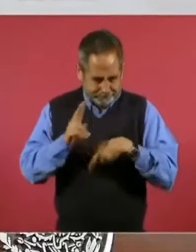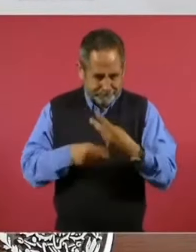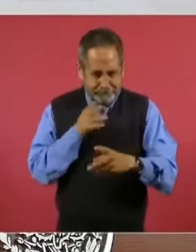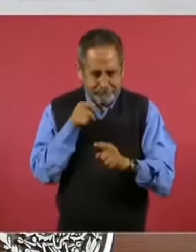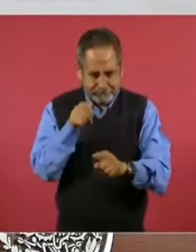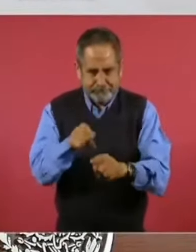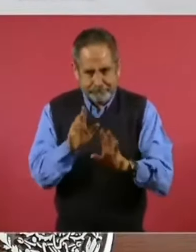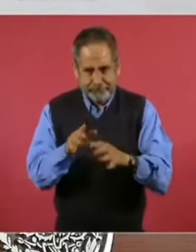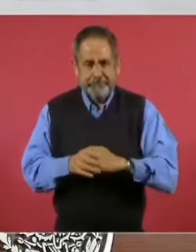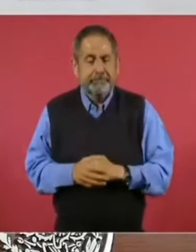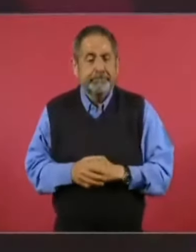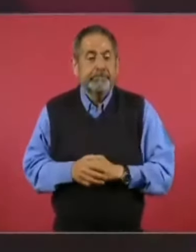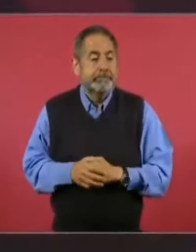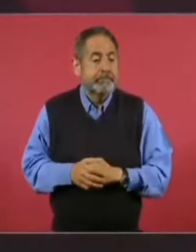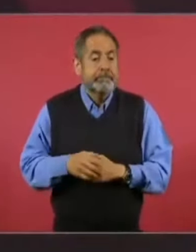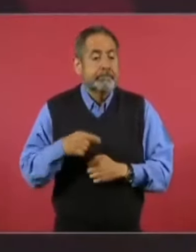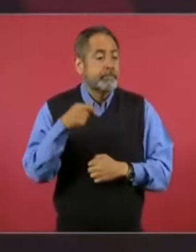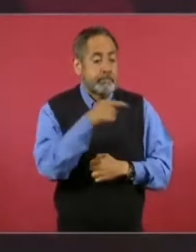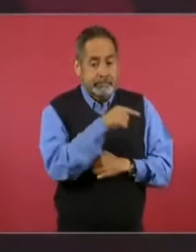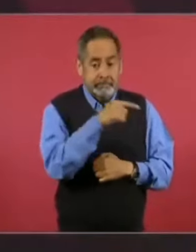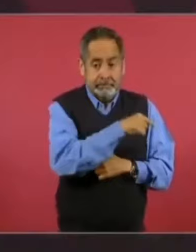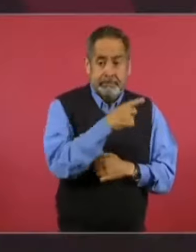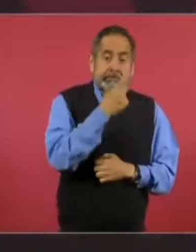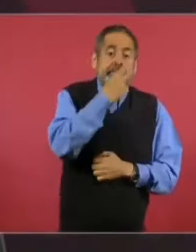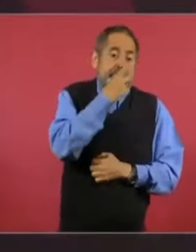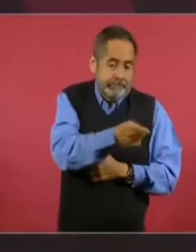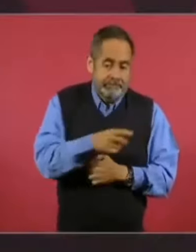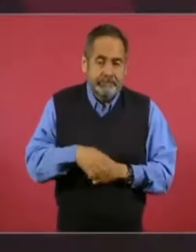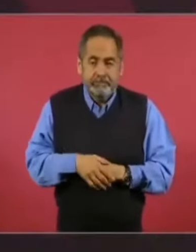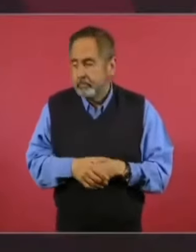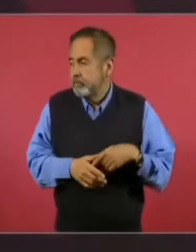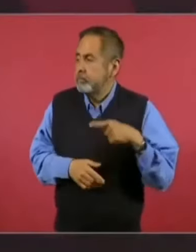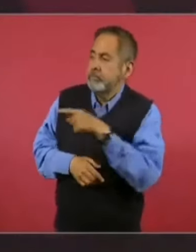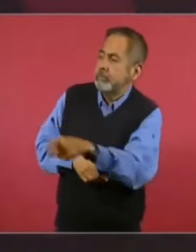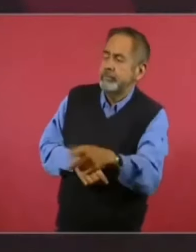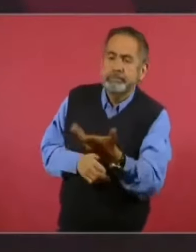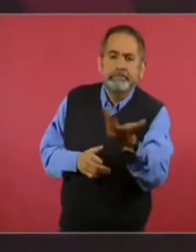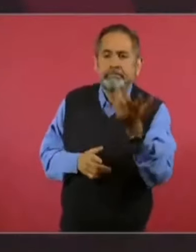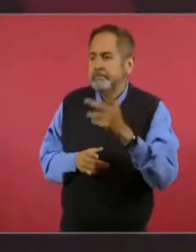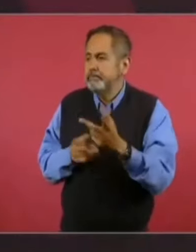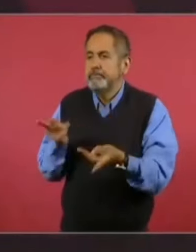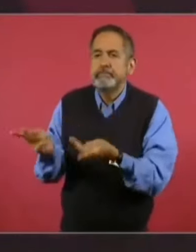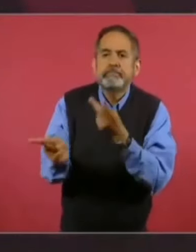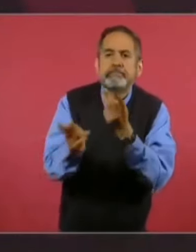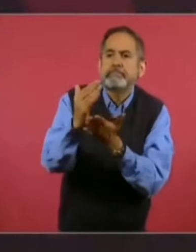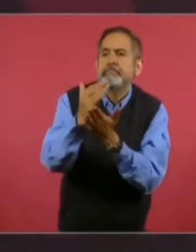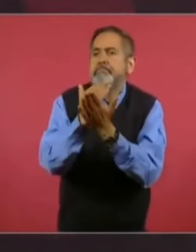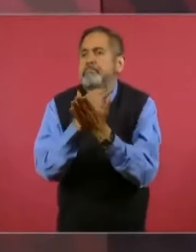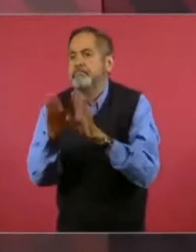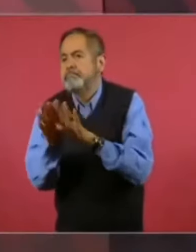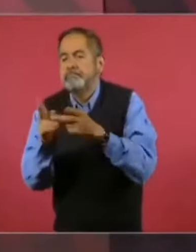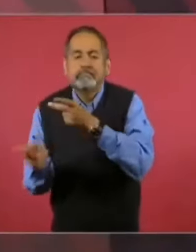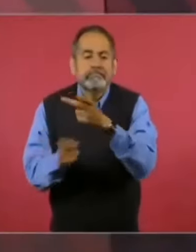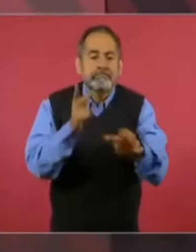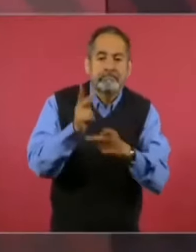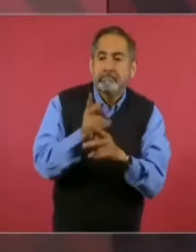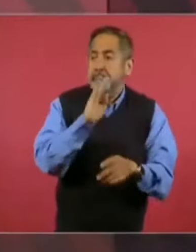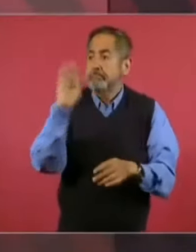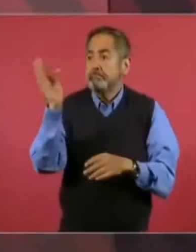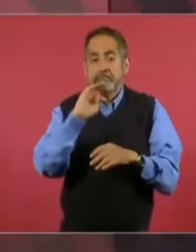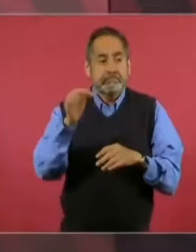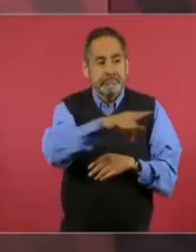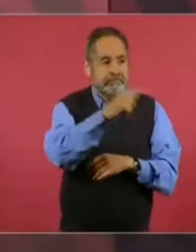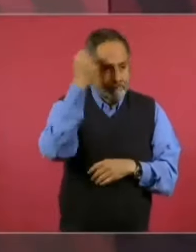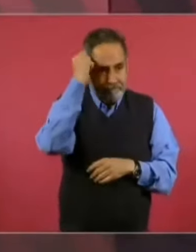Y le echaban la culpa que como estaba la consulta y se podía detener la